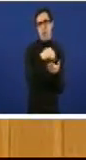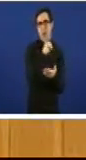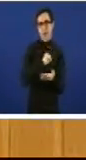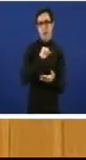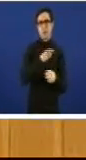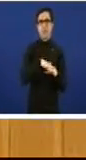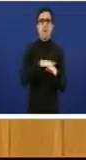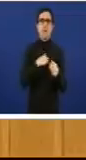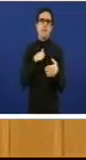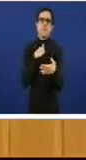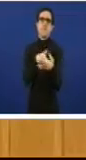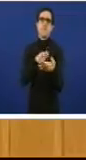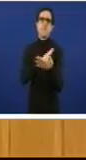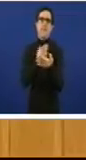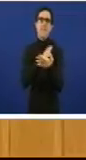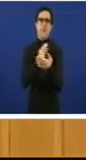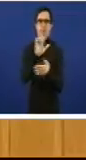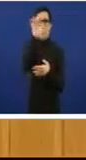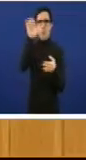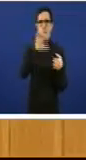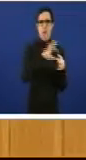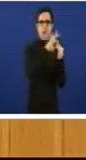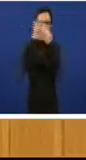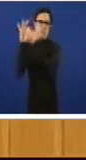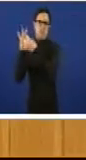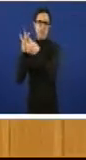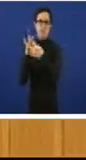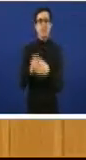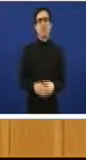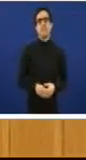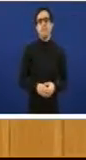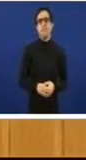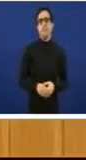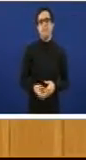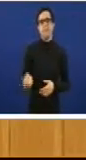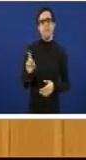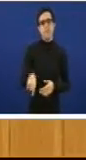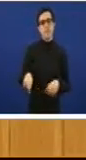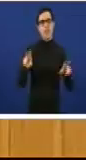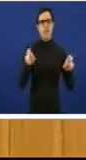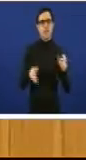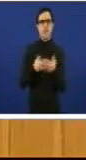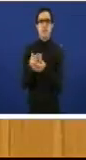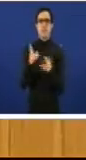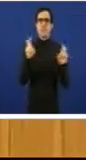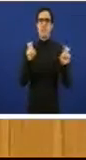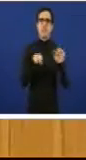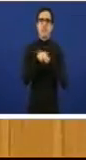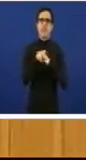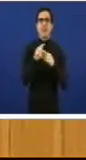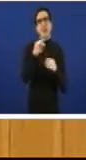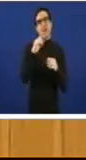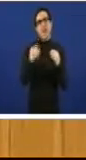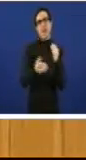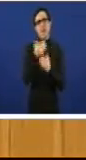melloras de competitividade en IMAXD que vostedes o único que fixeron foi retrotraernos seis anos para atrás